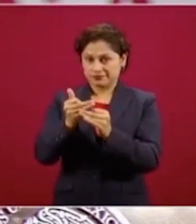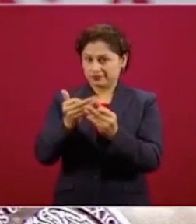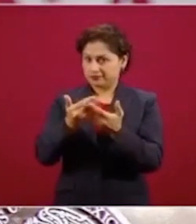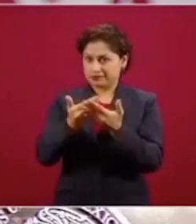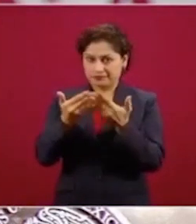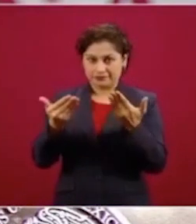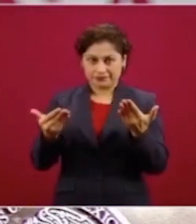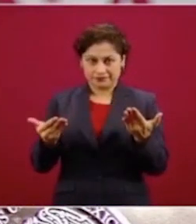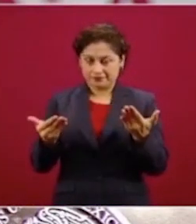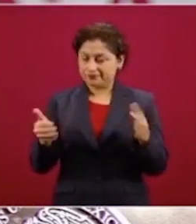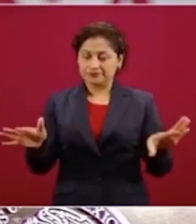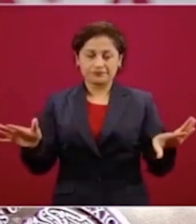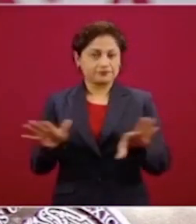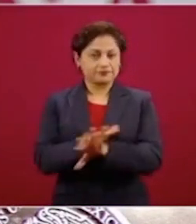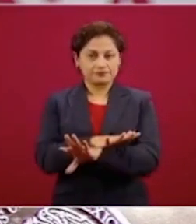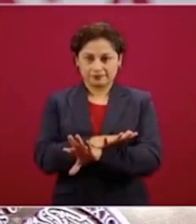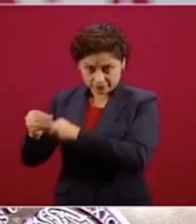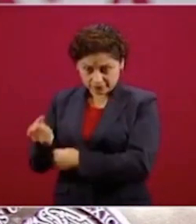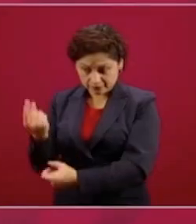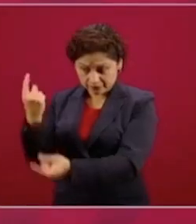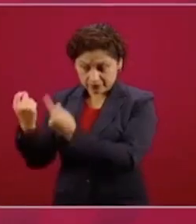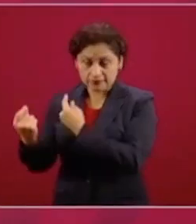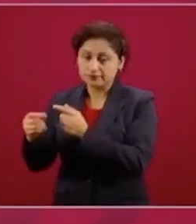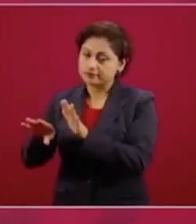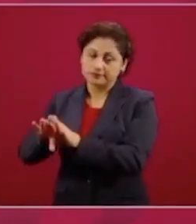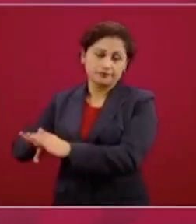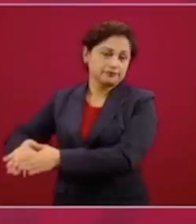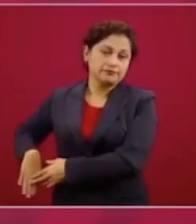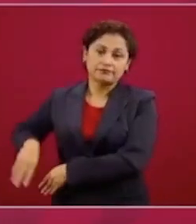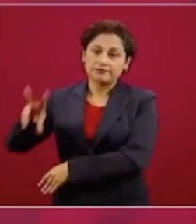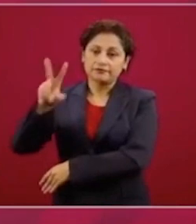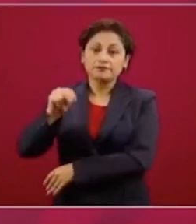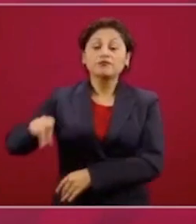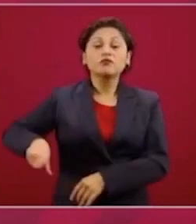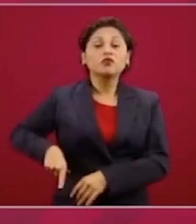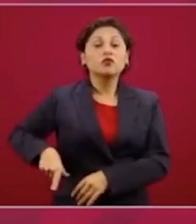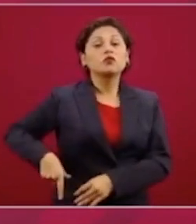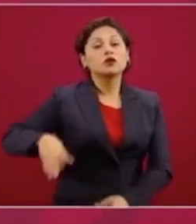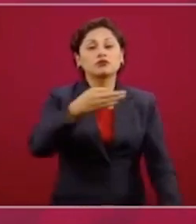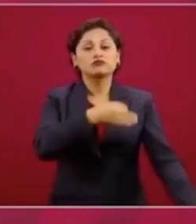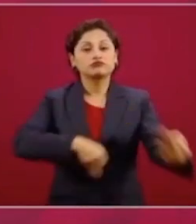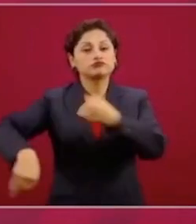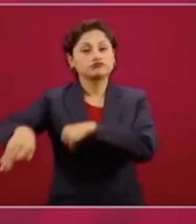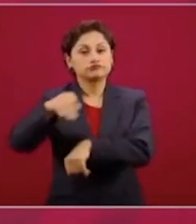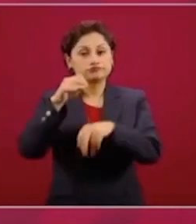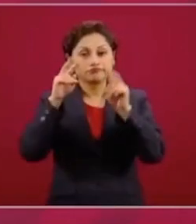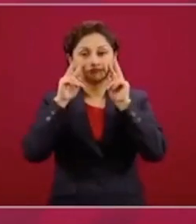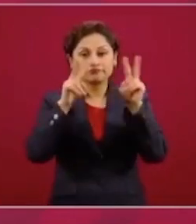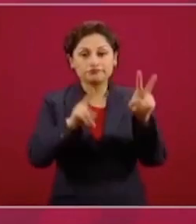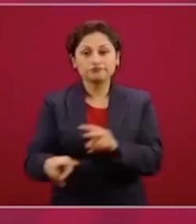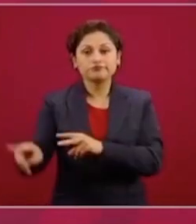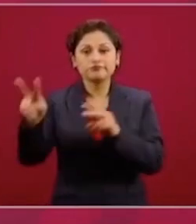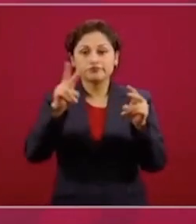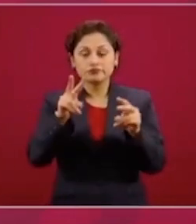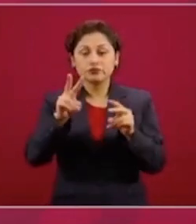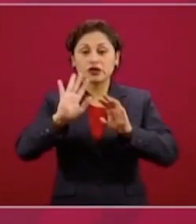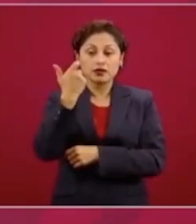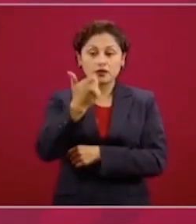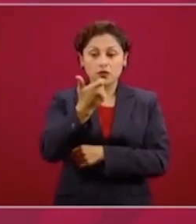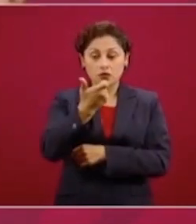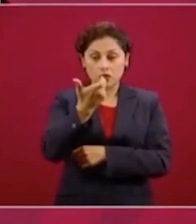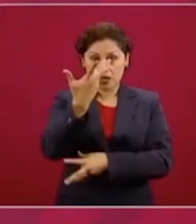ahora el gobierno representa a todos, hay una separación entre Poder Económico y Poder Político.